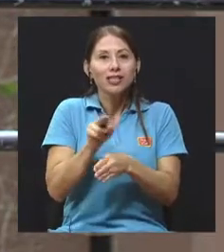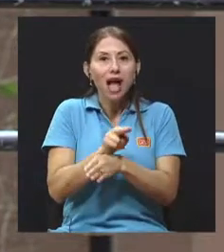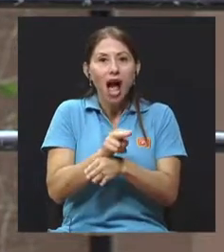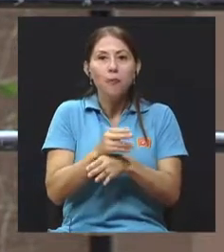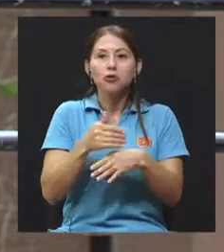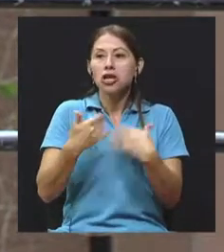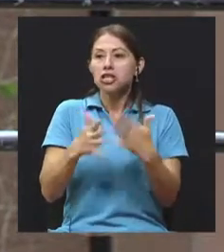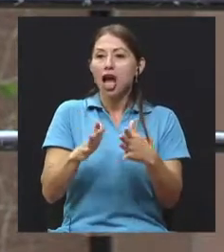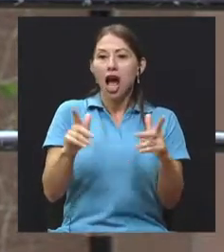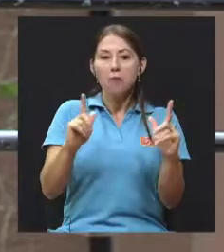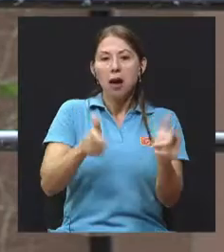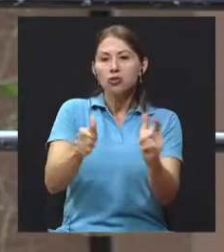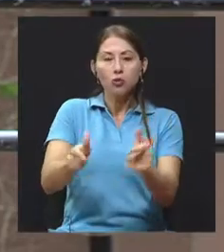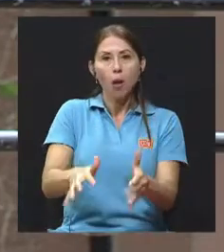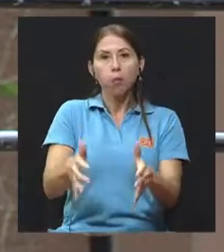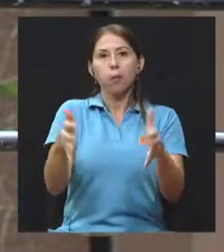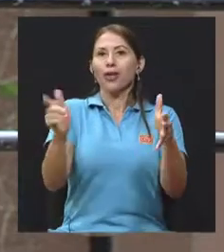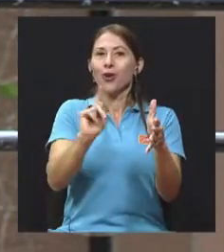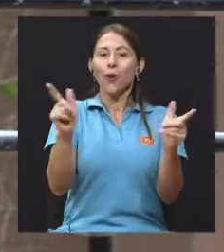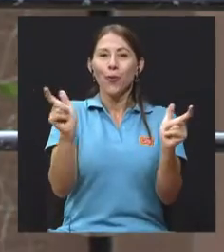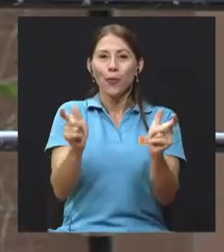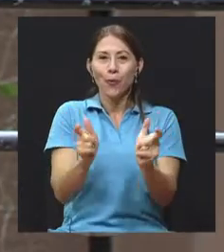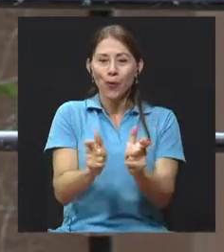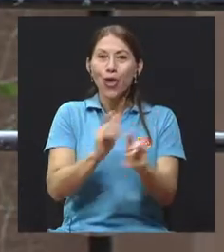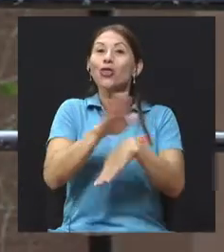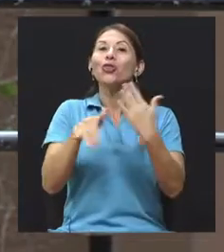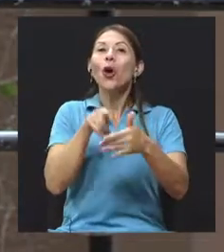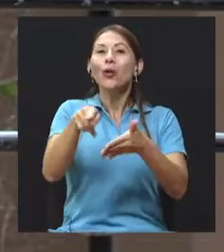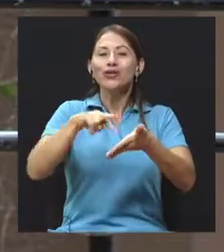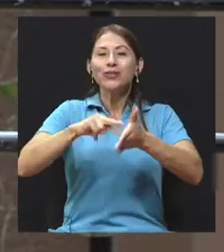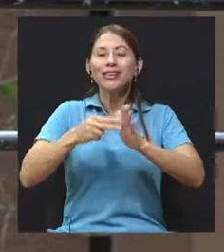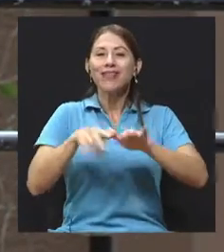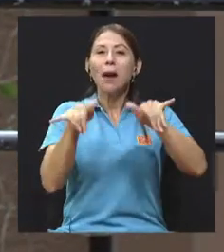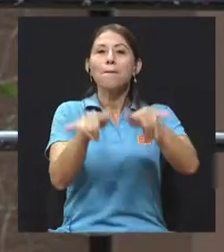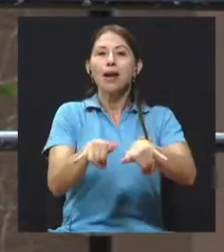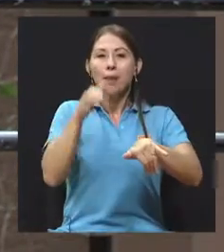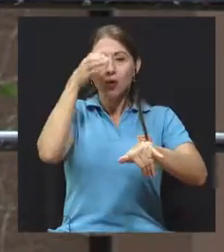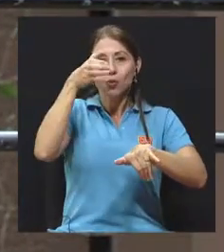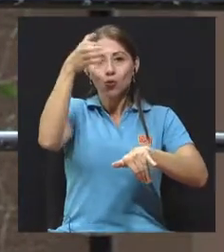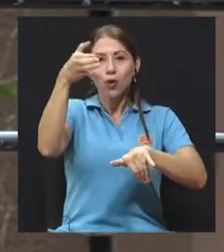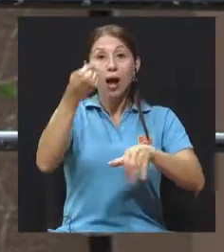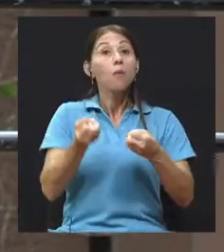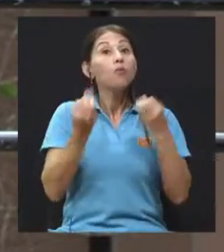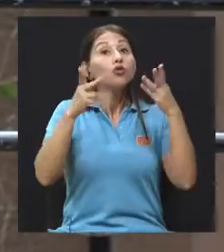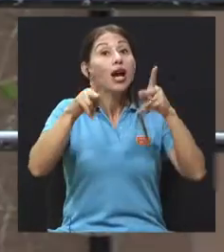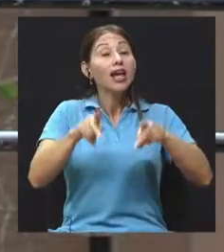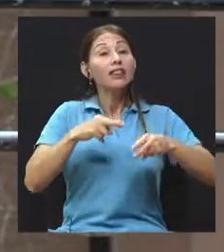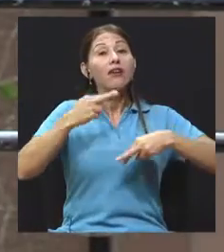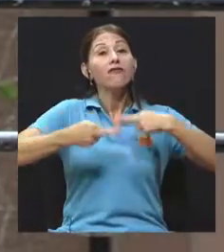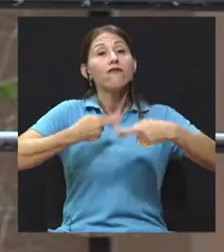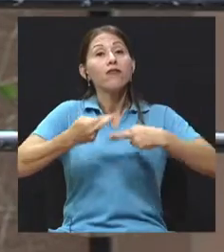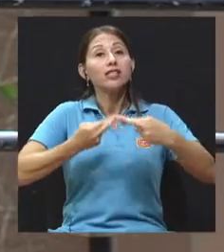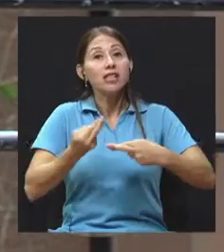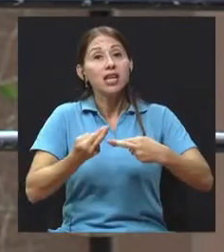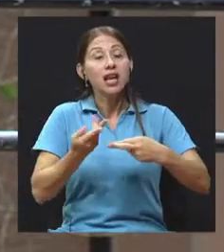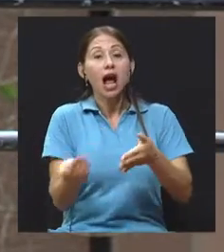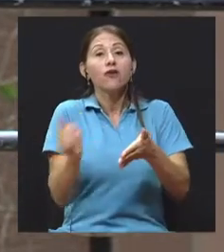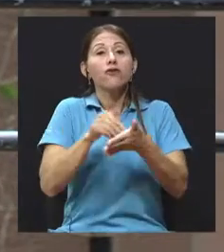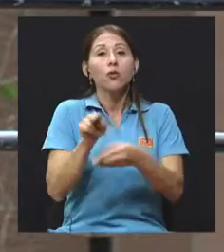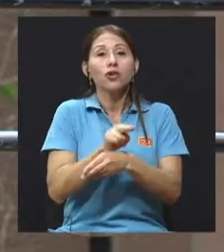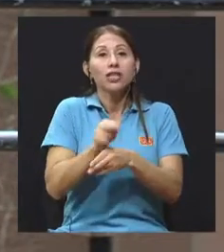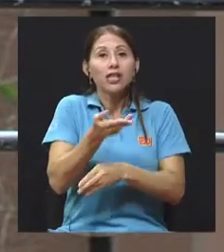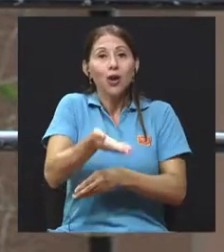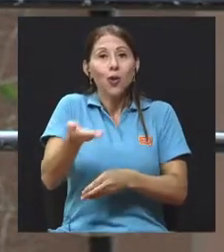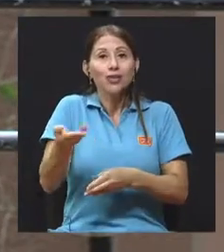permaculturales que las vamos internalizando en nuestra casa. Mucha gente recicla y reutiliza cosas y hace una buena